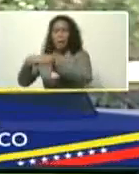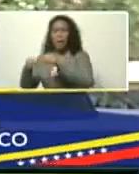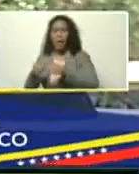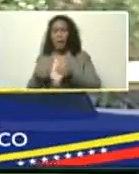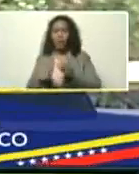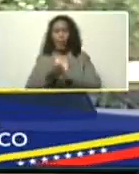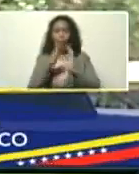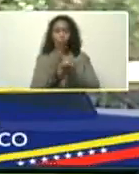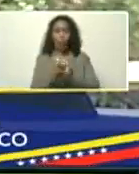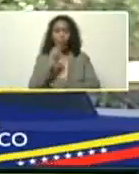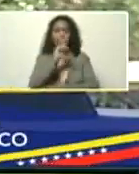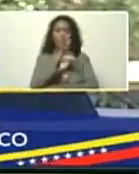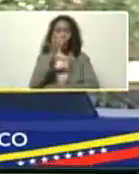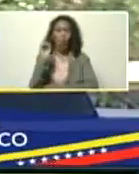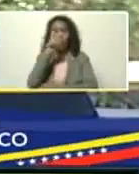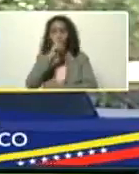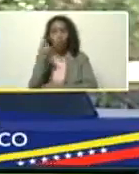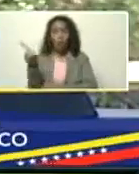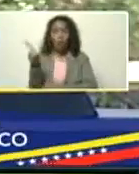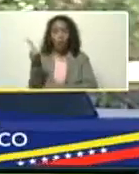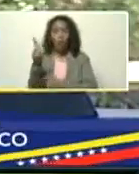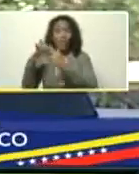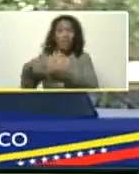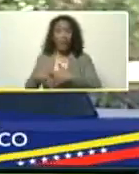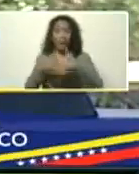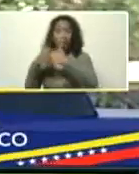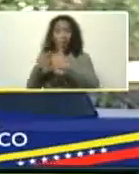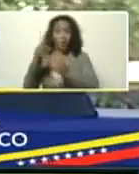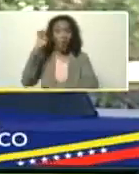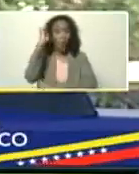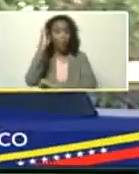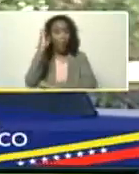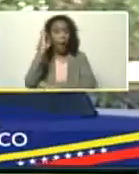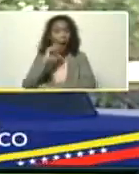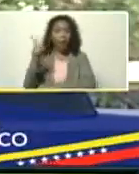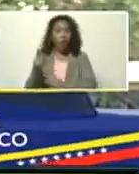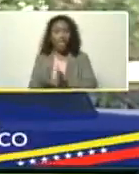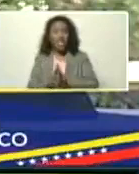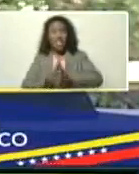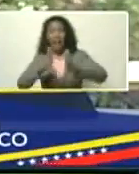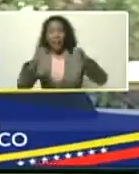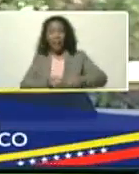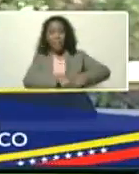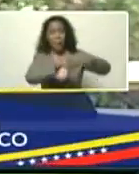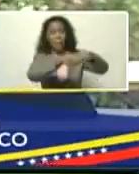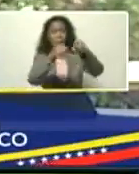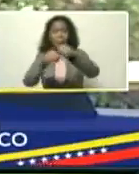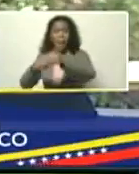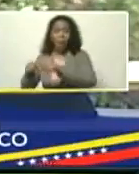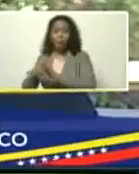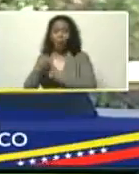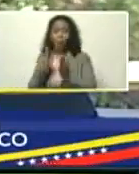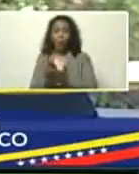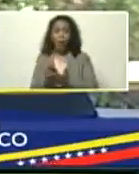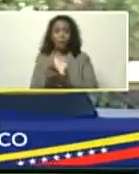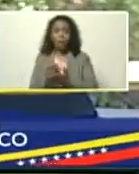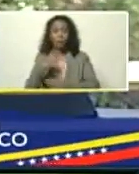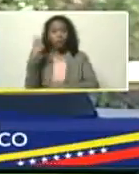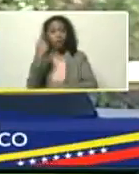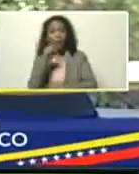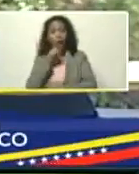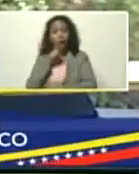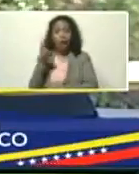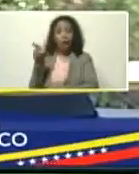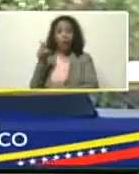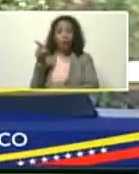durante 150 años, que Estados Unidos y Europa, los grandes destructores del planeta, sencillamente, solo,